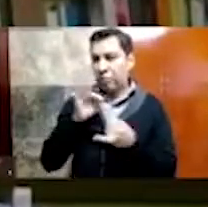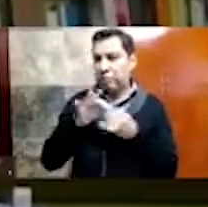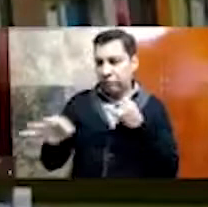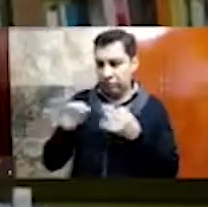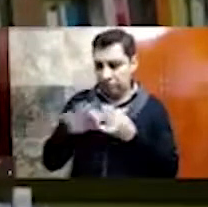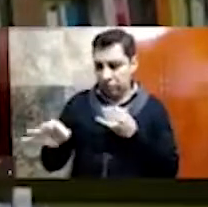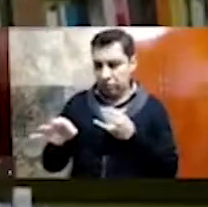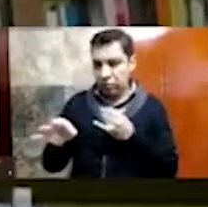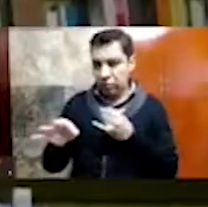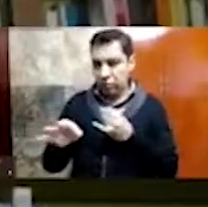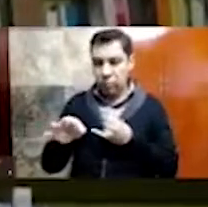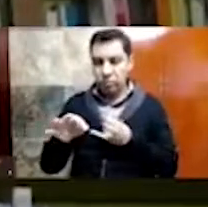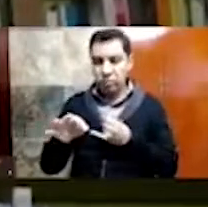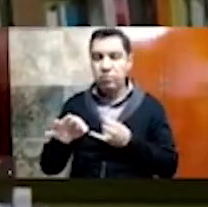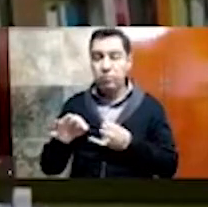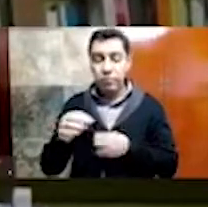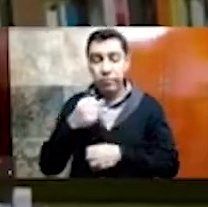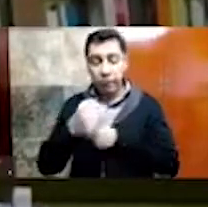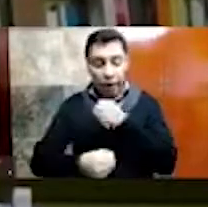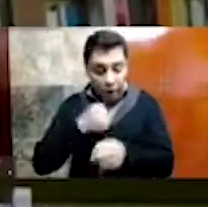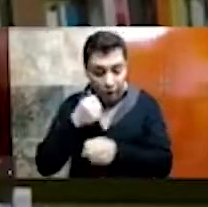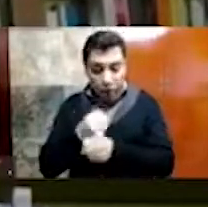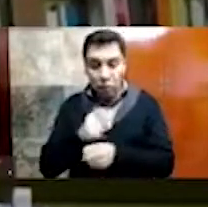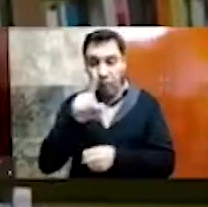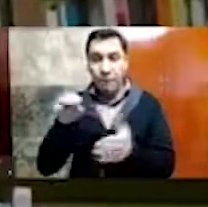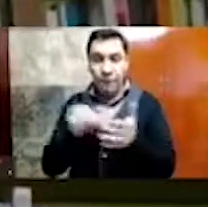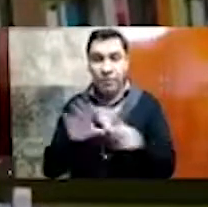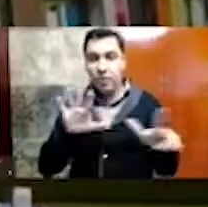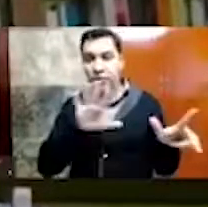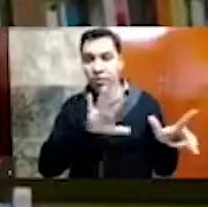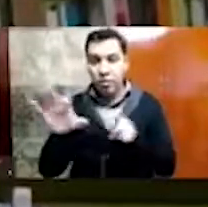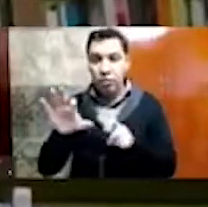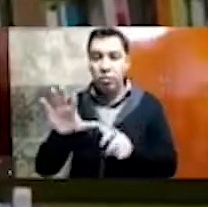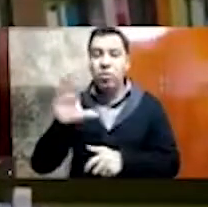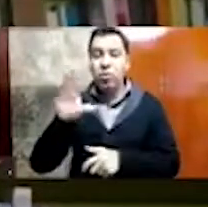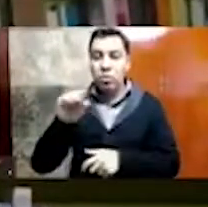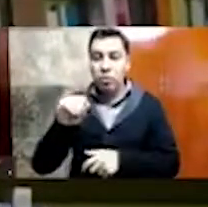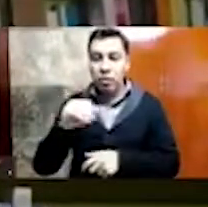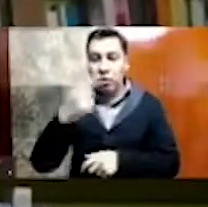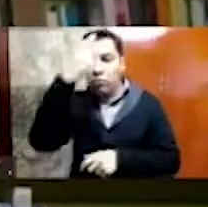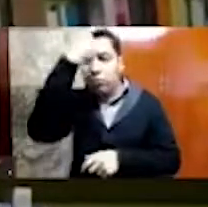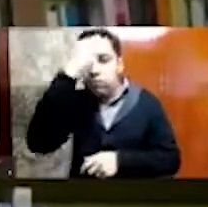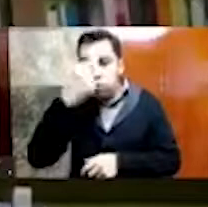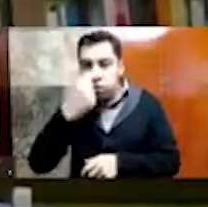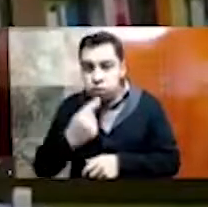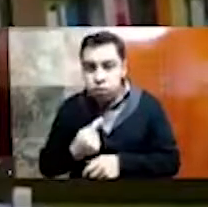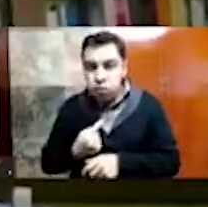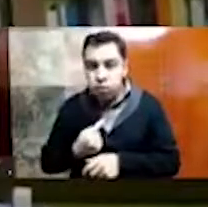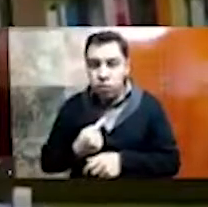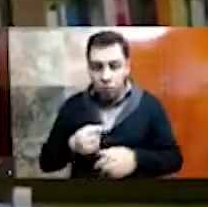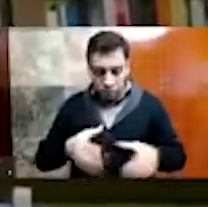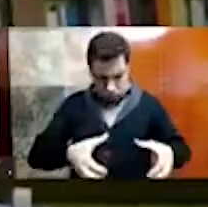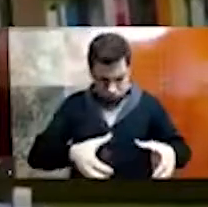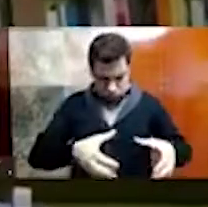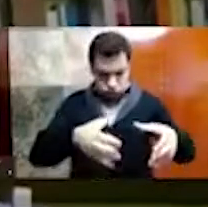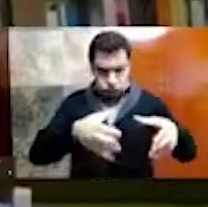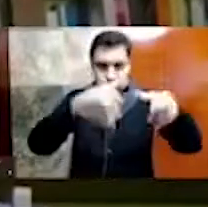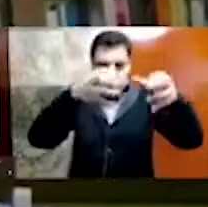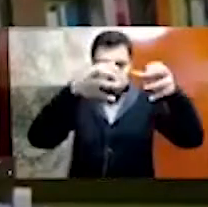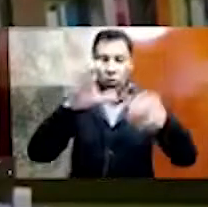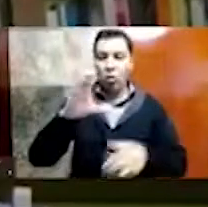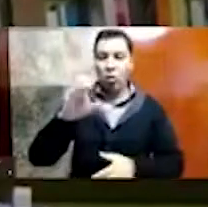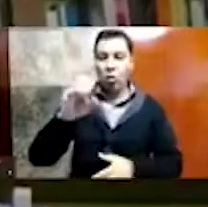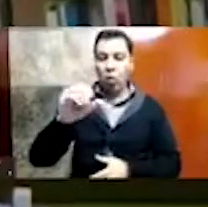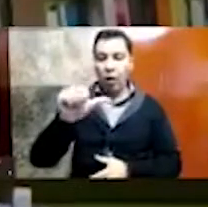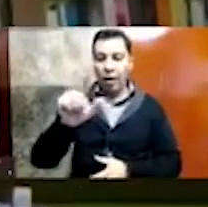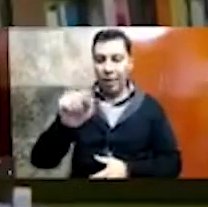hallazgo en 1790 de la, la escultura monumental, que se conoce como Cuatlicue, que se encuentra